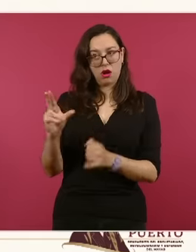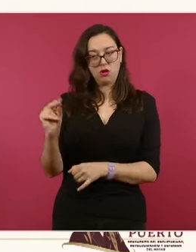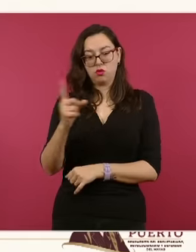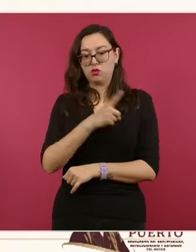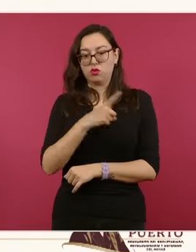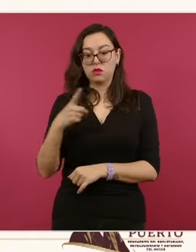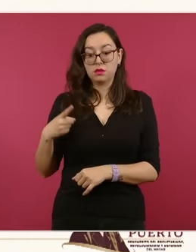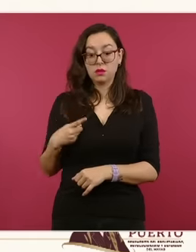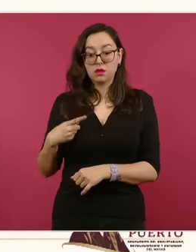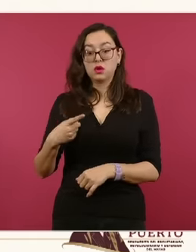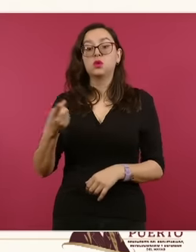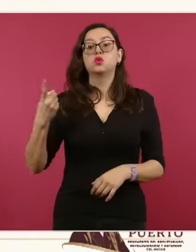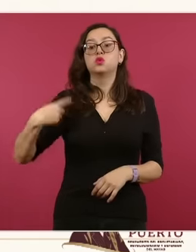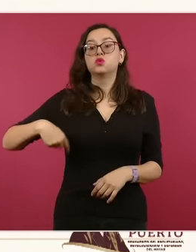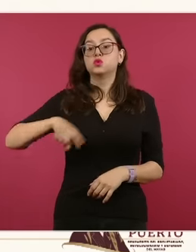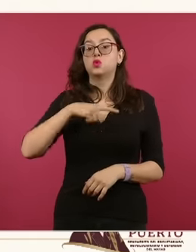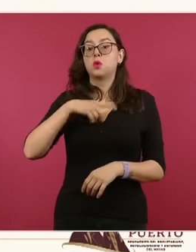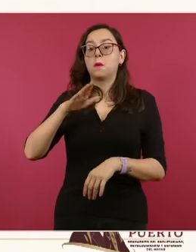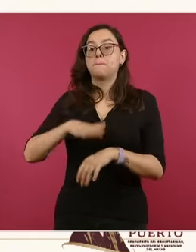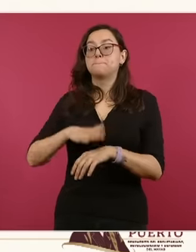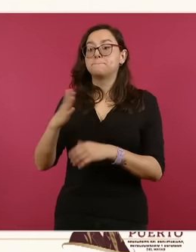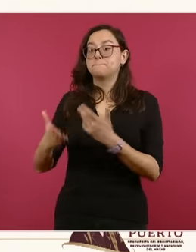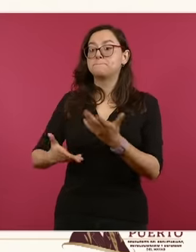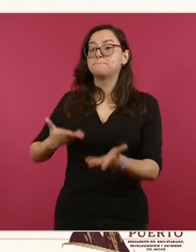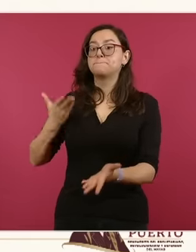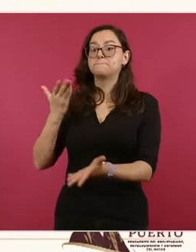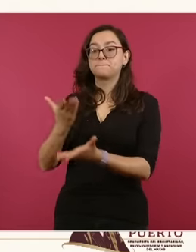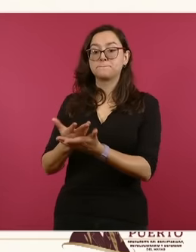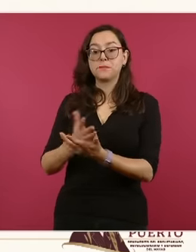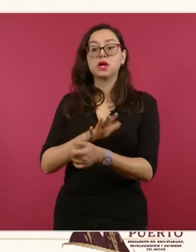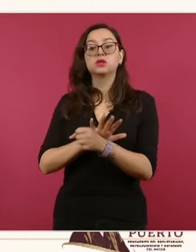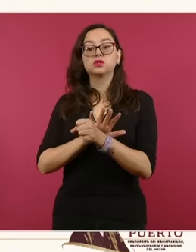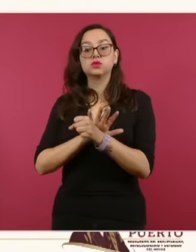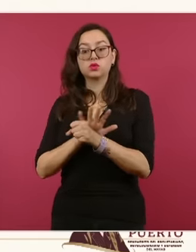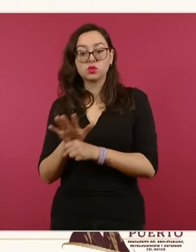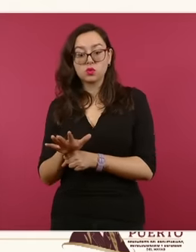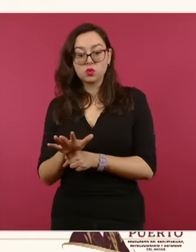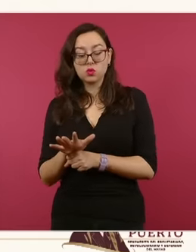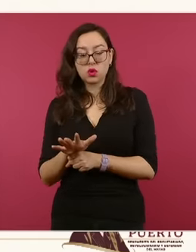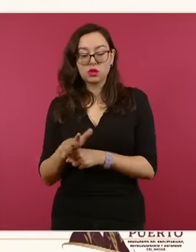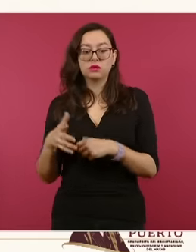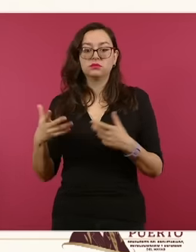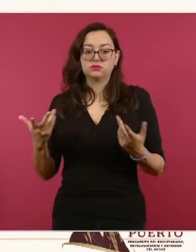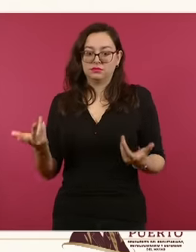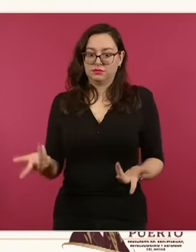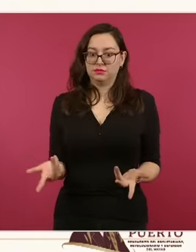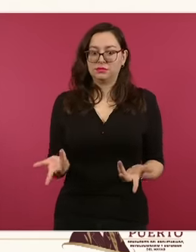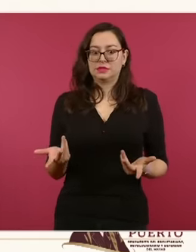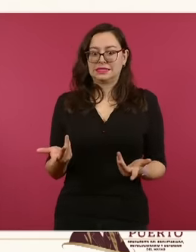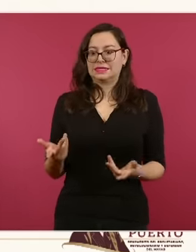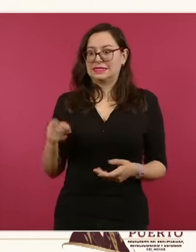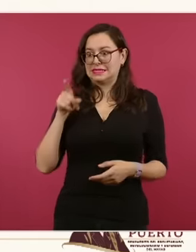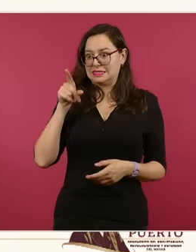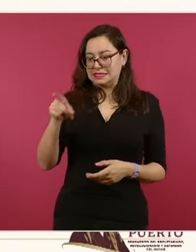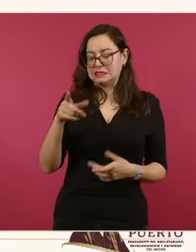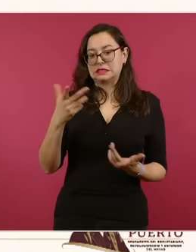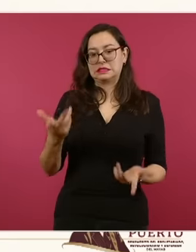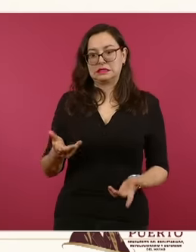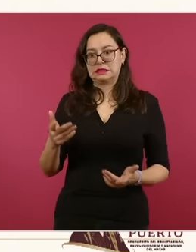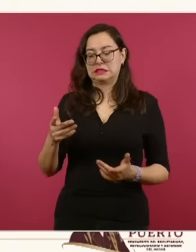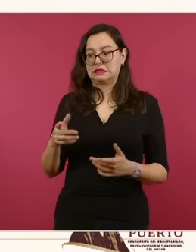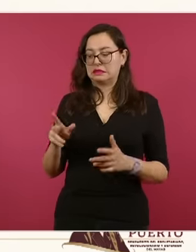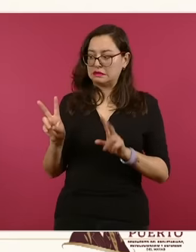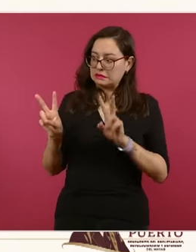estamos pidiendo es que el sistema multilateral debe de estar a la altura, debe estar a la altura de la